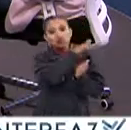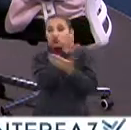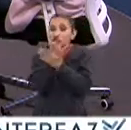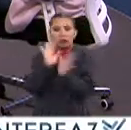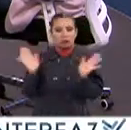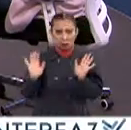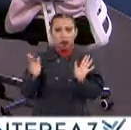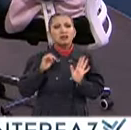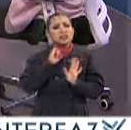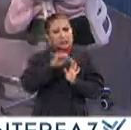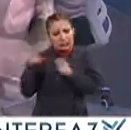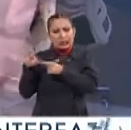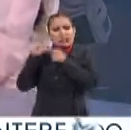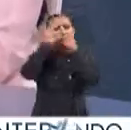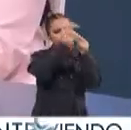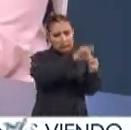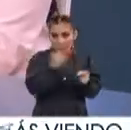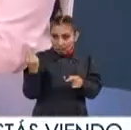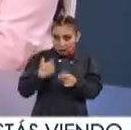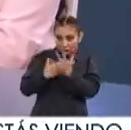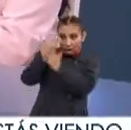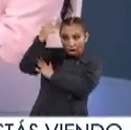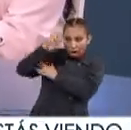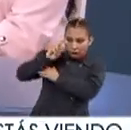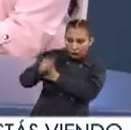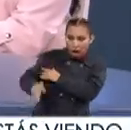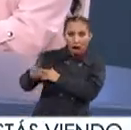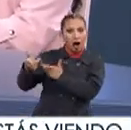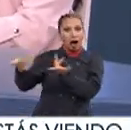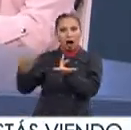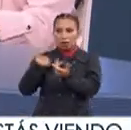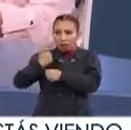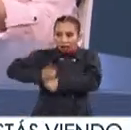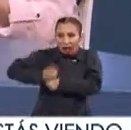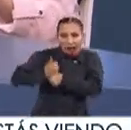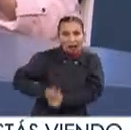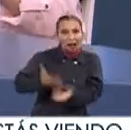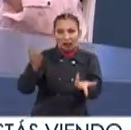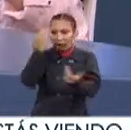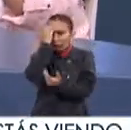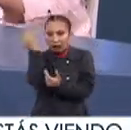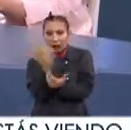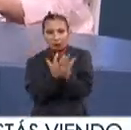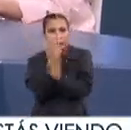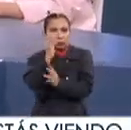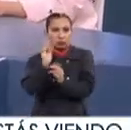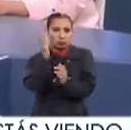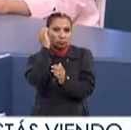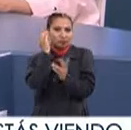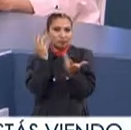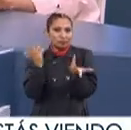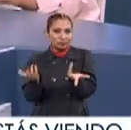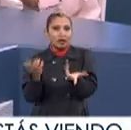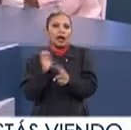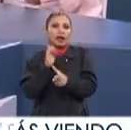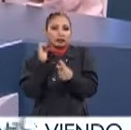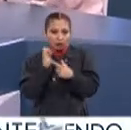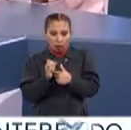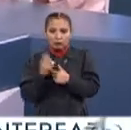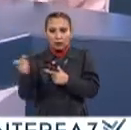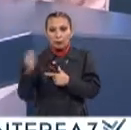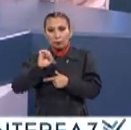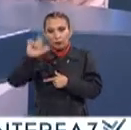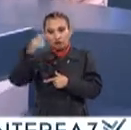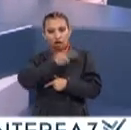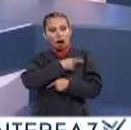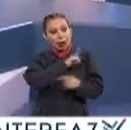la salud Sí referirlo Si es necesario identificar si está padeciendo síntomas demasiado graves Y entonces sí que el